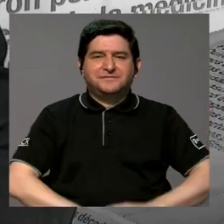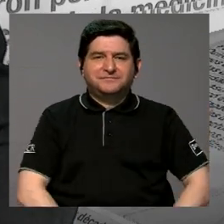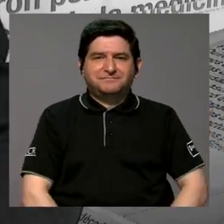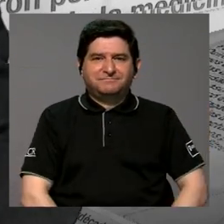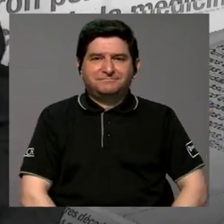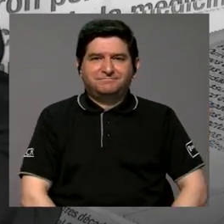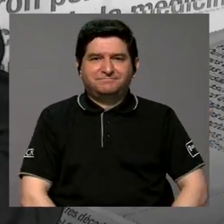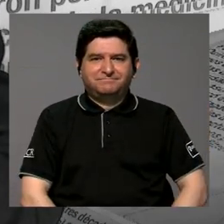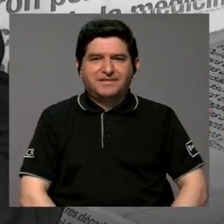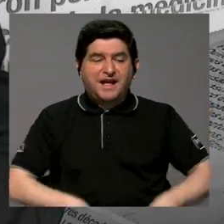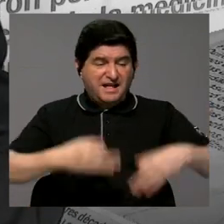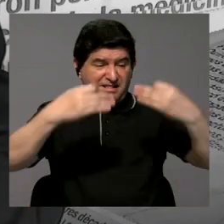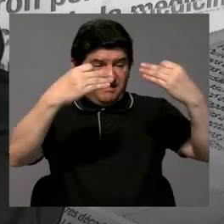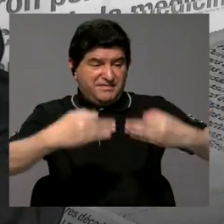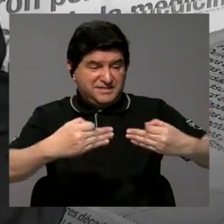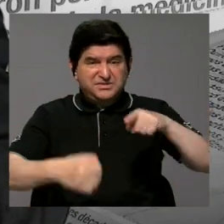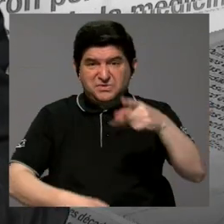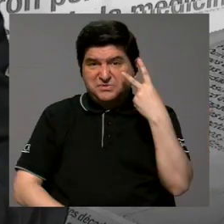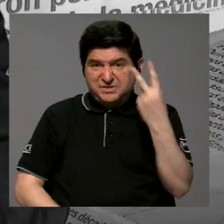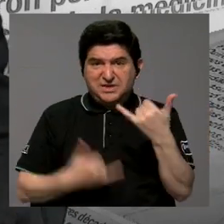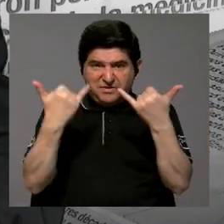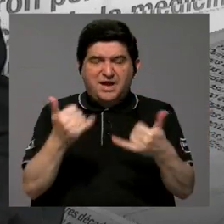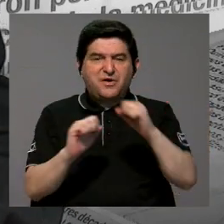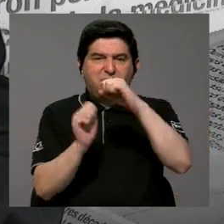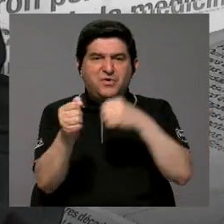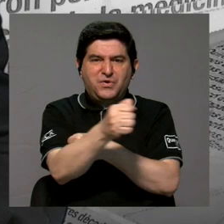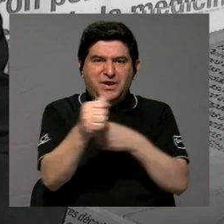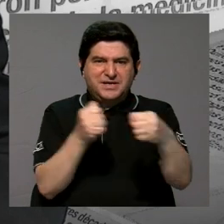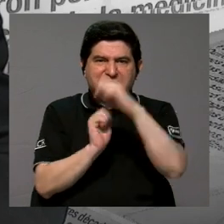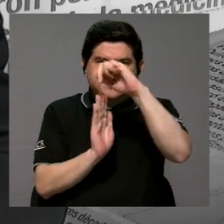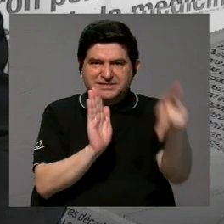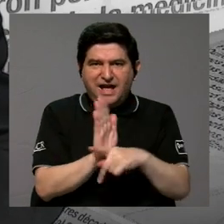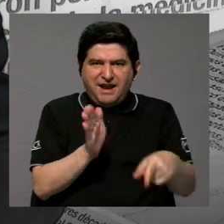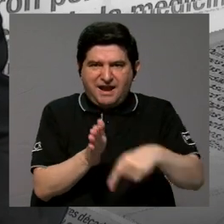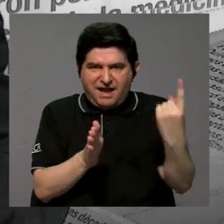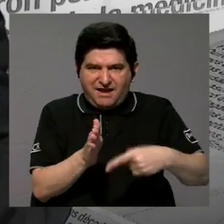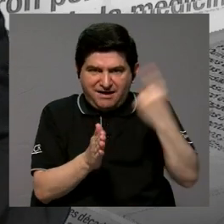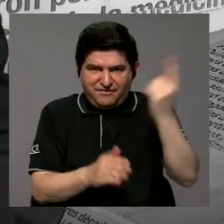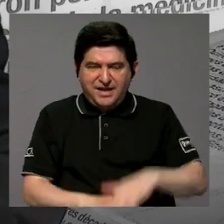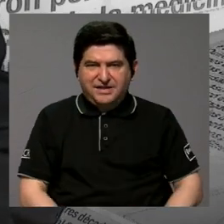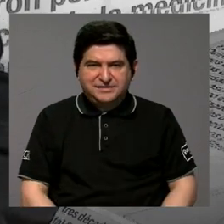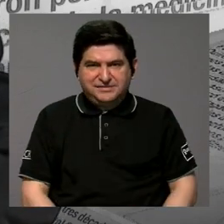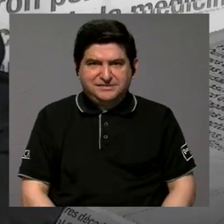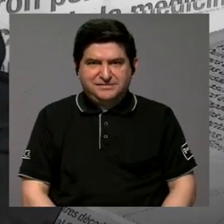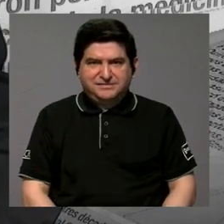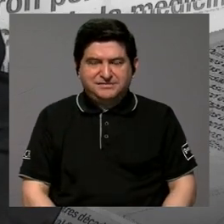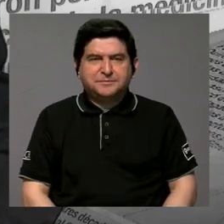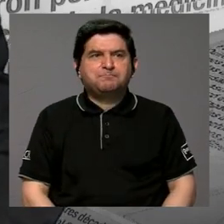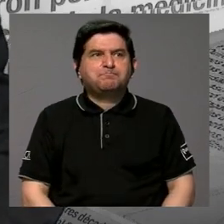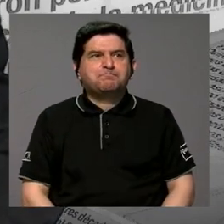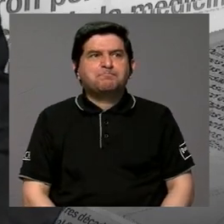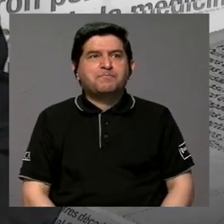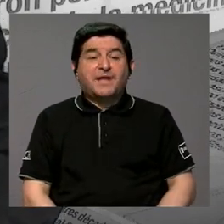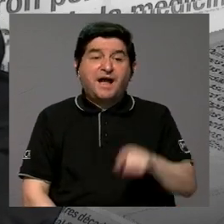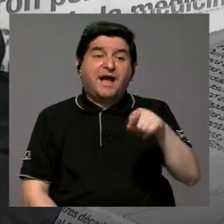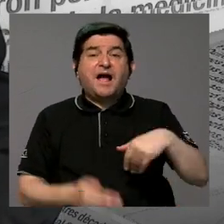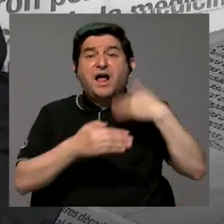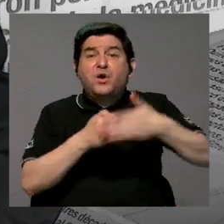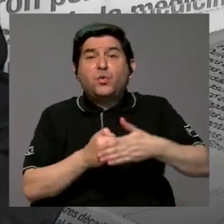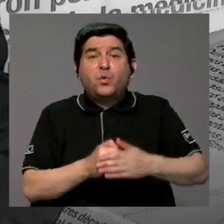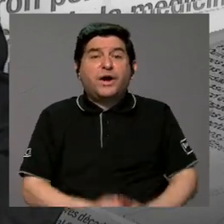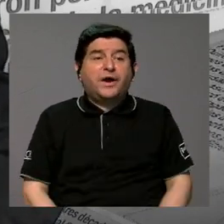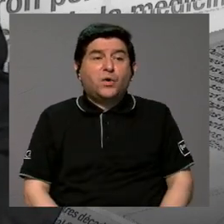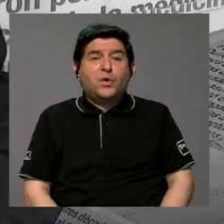Entonces, se toman decisiones que usted ve que hoy la Sala Constitucional muchas veces está precisamente trayéndoselas abajo